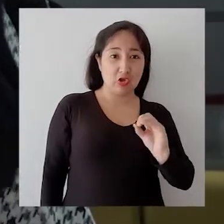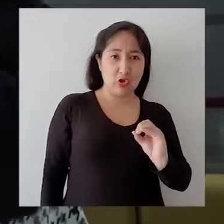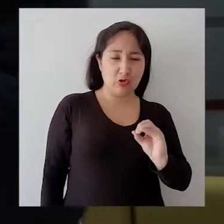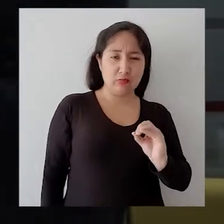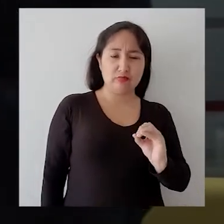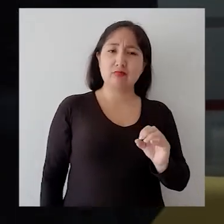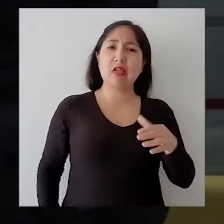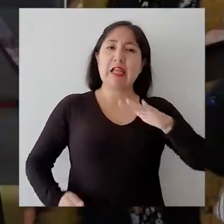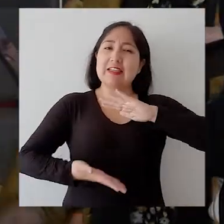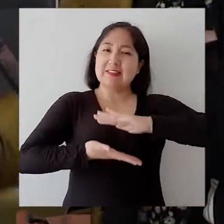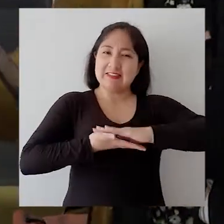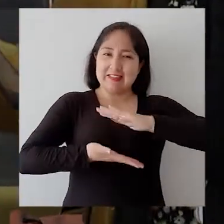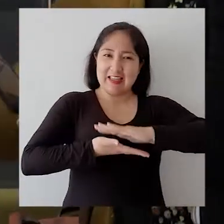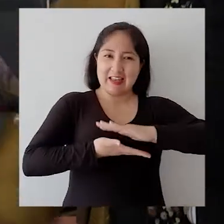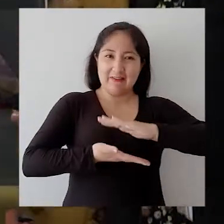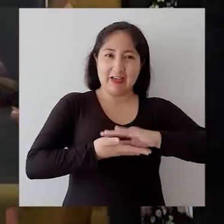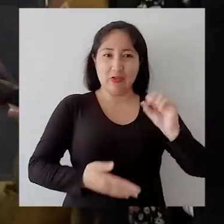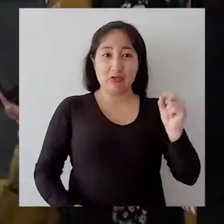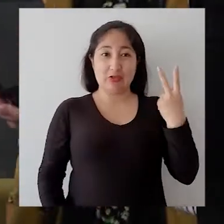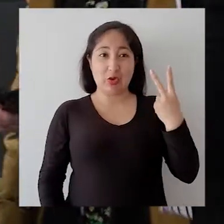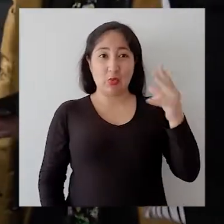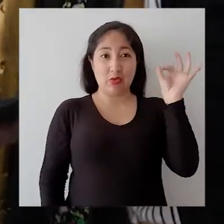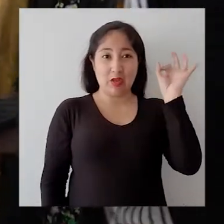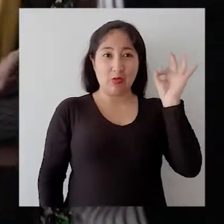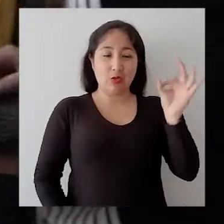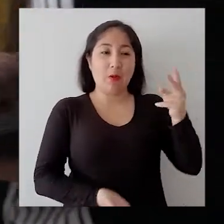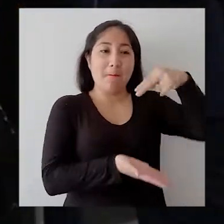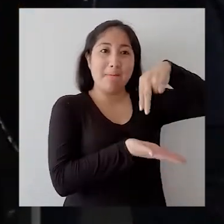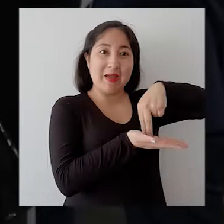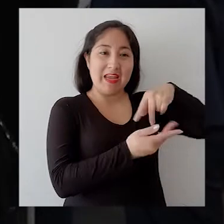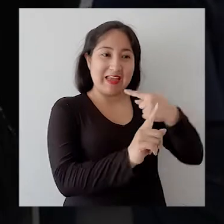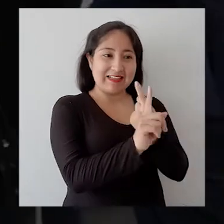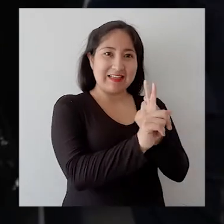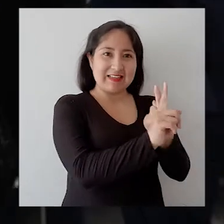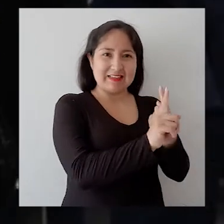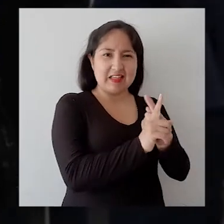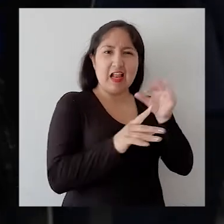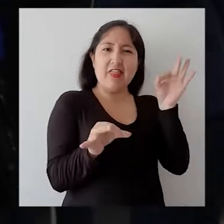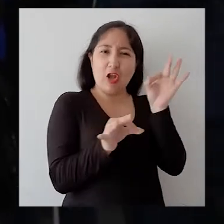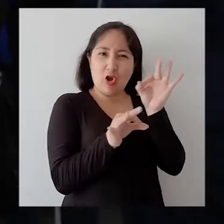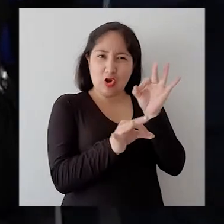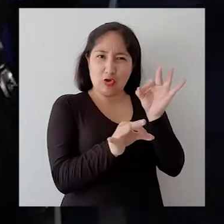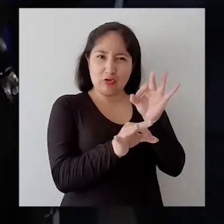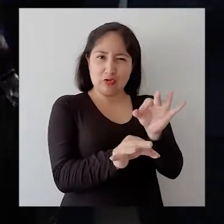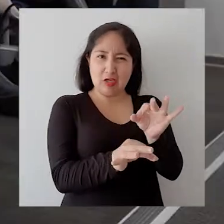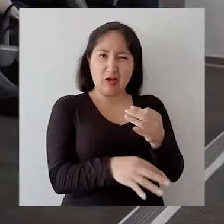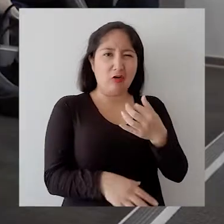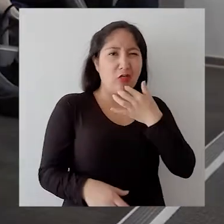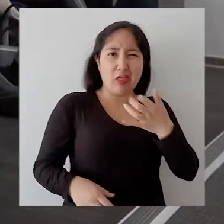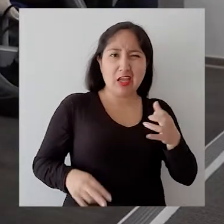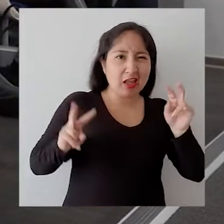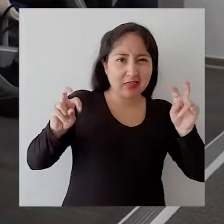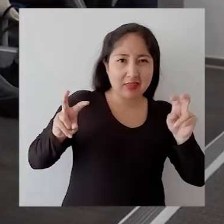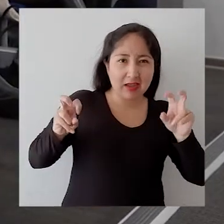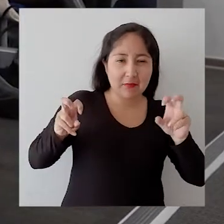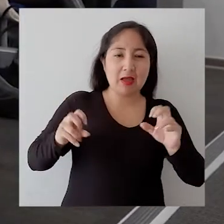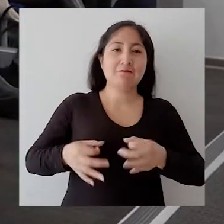estamos celebrando la segunda reunión presencial de los Consejos de Innovación en Ciberseguridad,